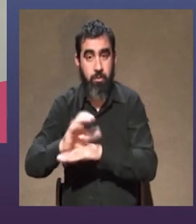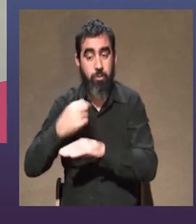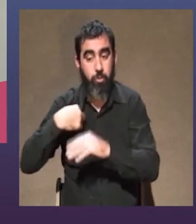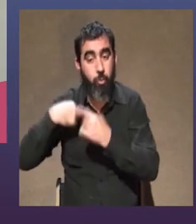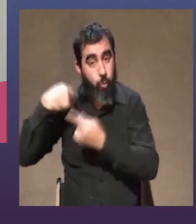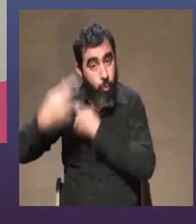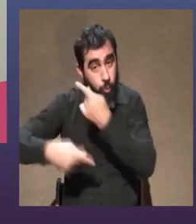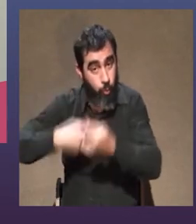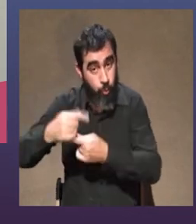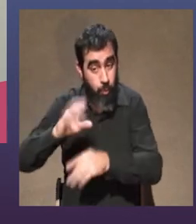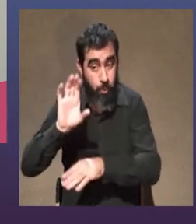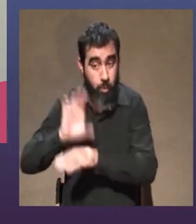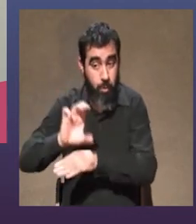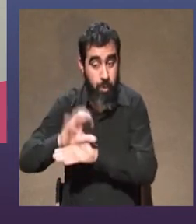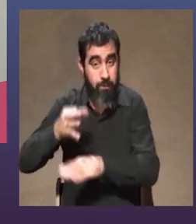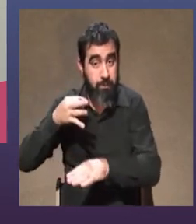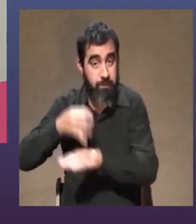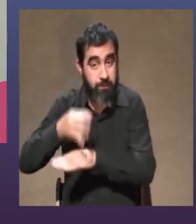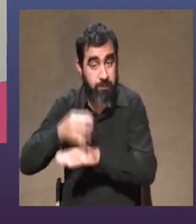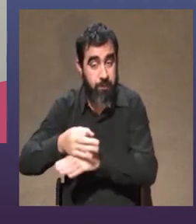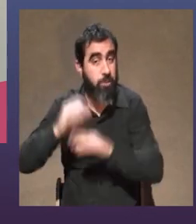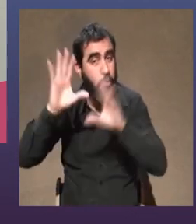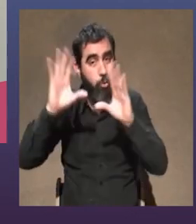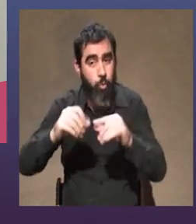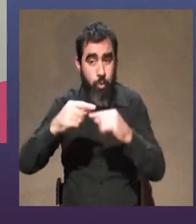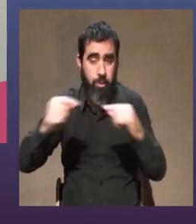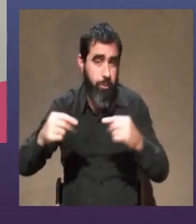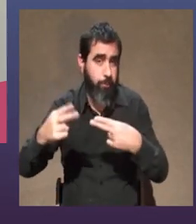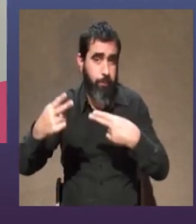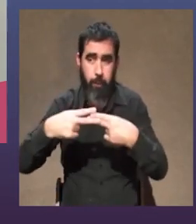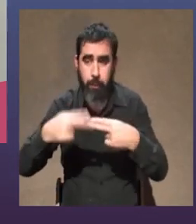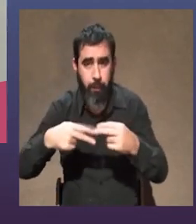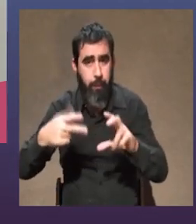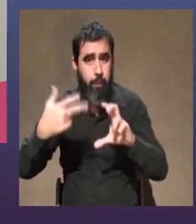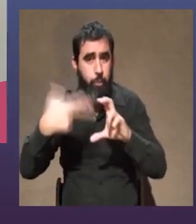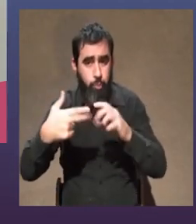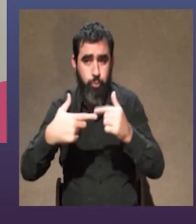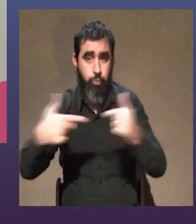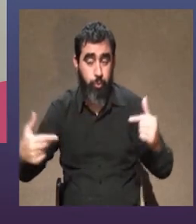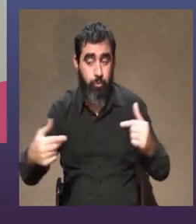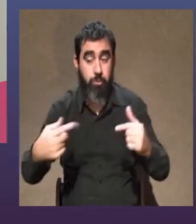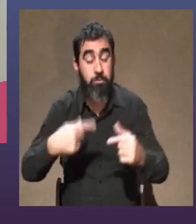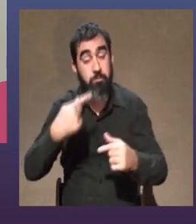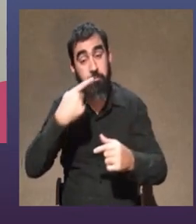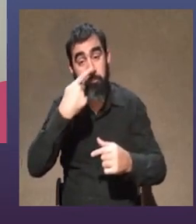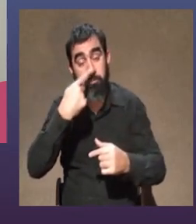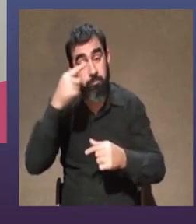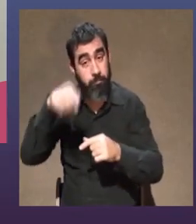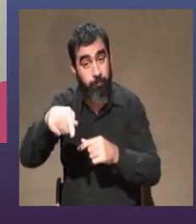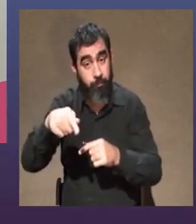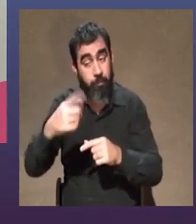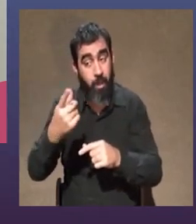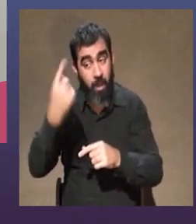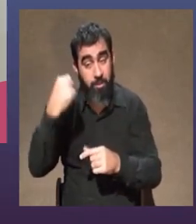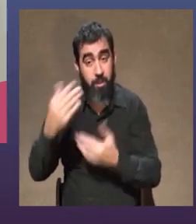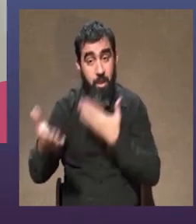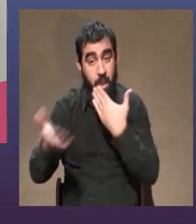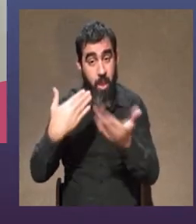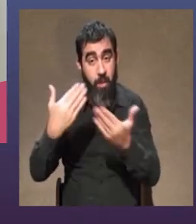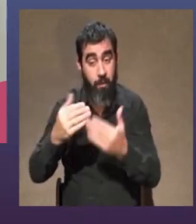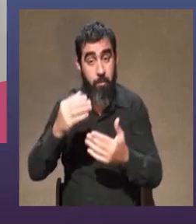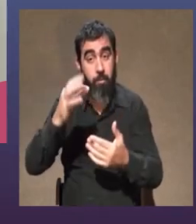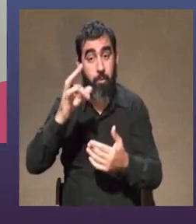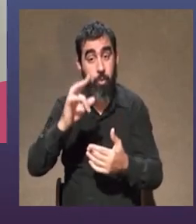clases utilizando todas las plataformas posibles y ahí aparece una cosa interesante justo ayer hablábamos con Miguel